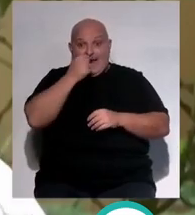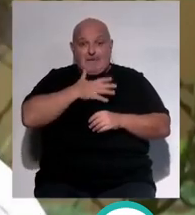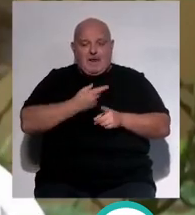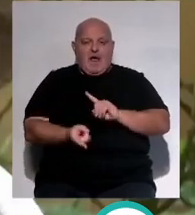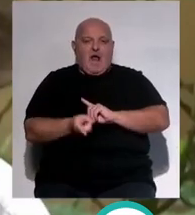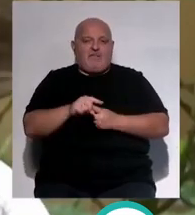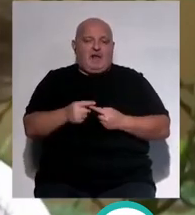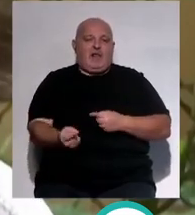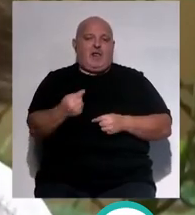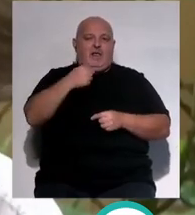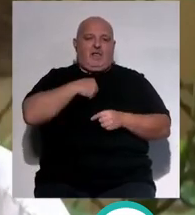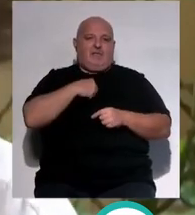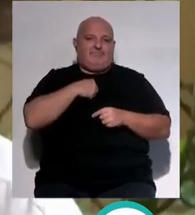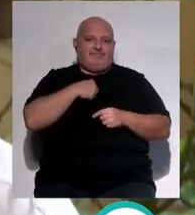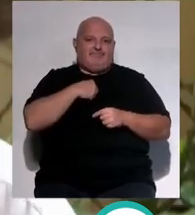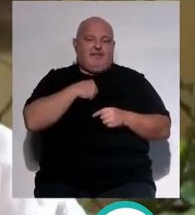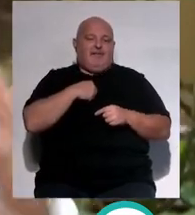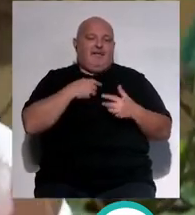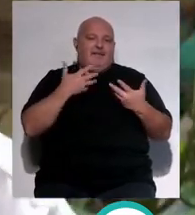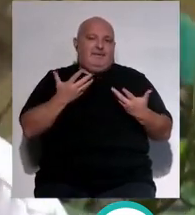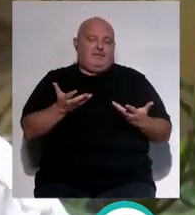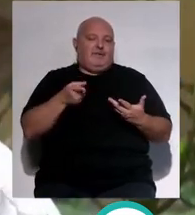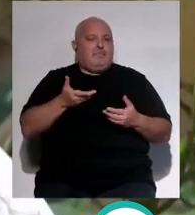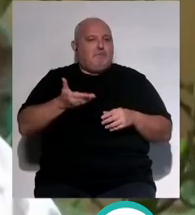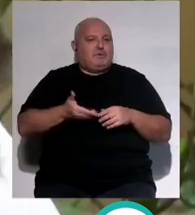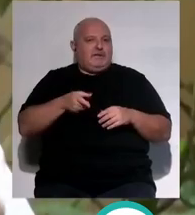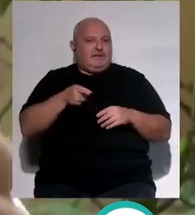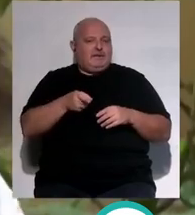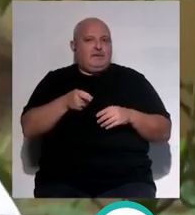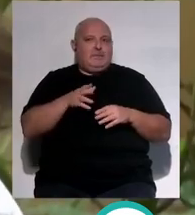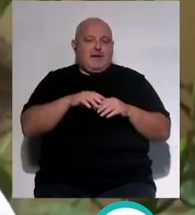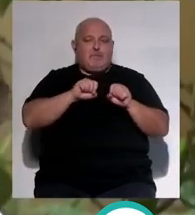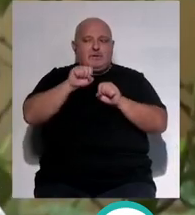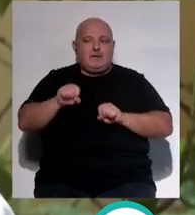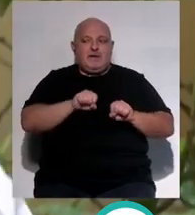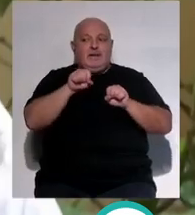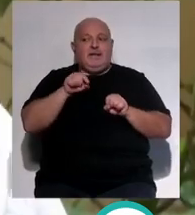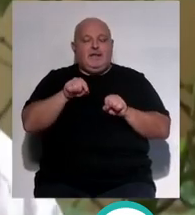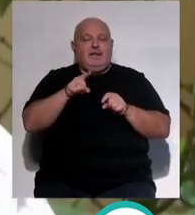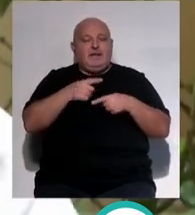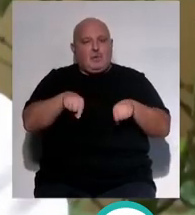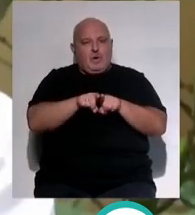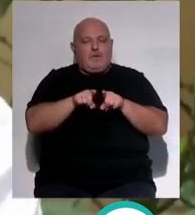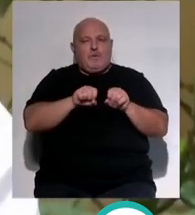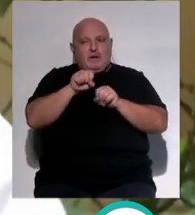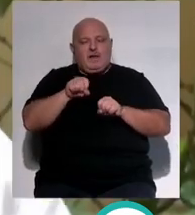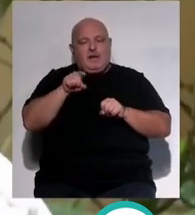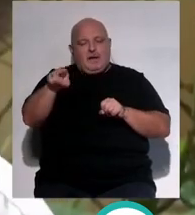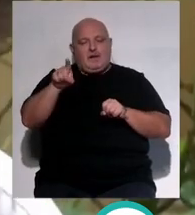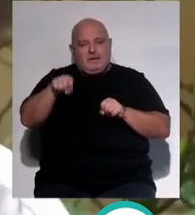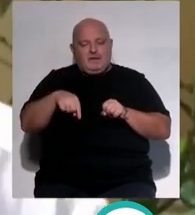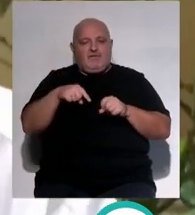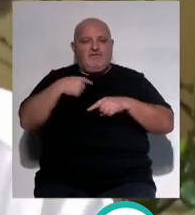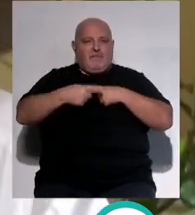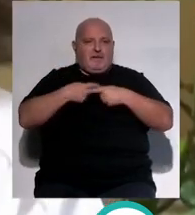gripe para la gente mayor entonces es importante para protegerlos a ellos pero también para proteger a